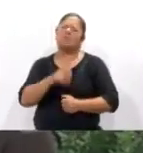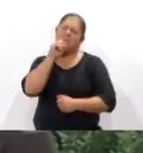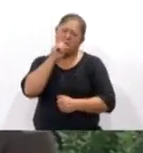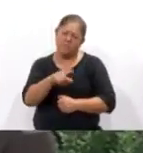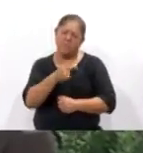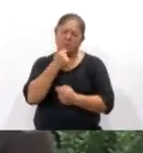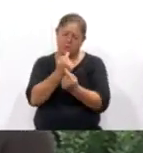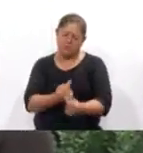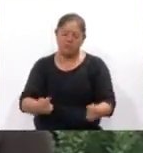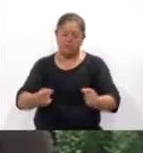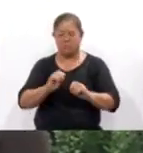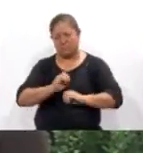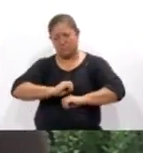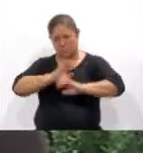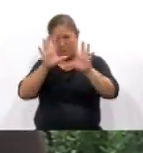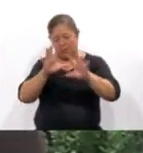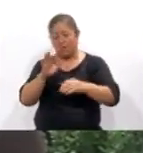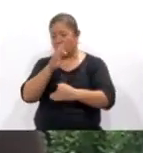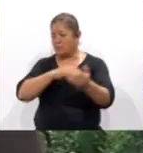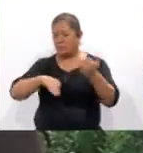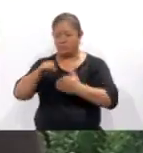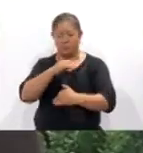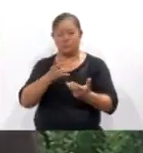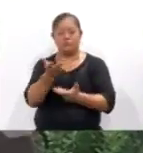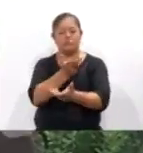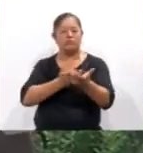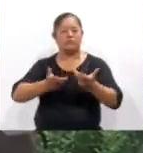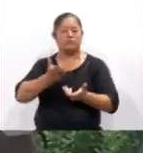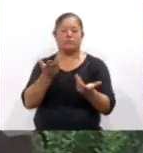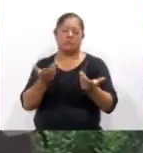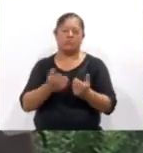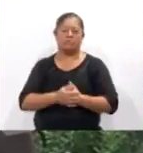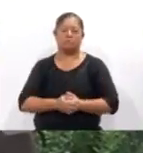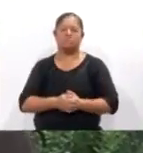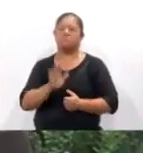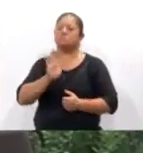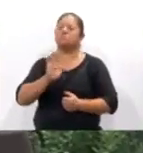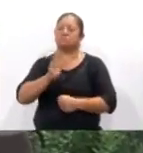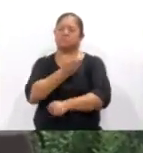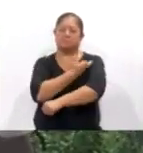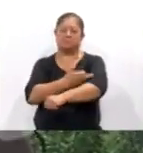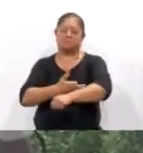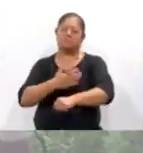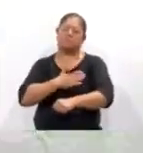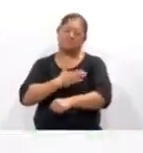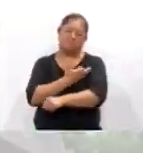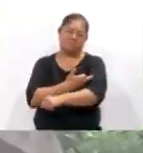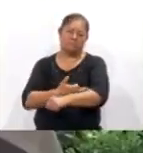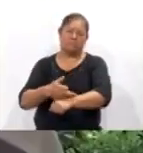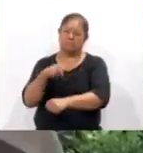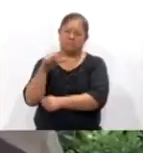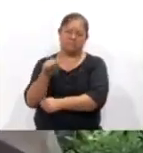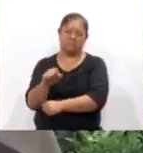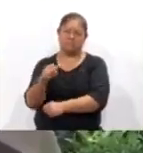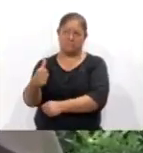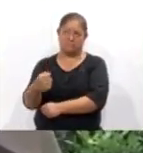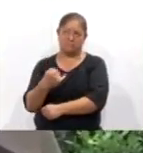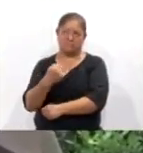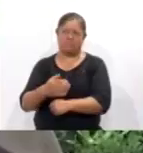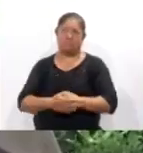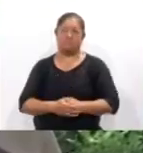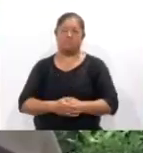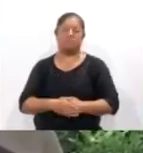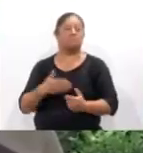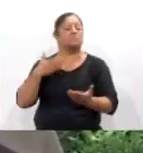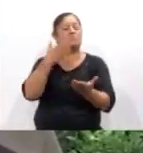niños, desde luego, todos convivir como prácticamente una familia, ¿no? Pues somos una familia, pues. Pues sí, ir a